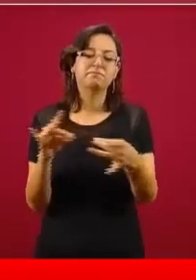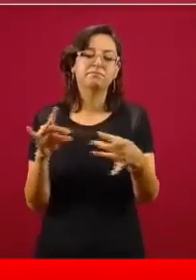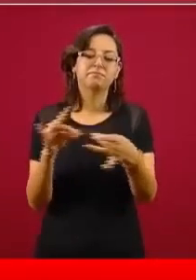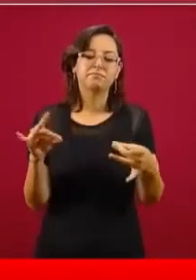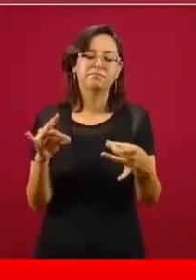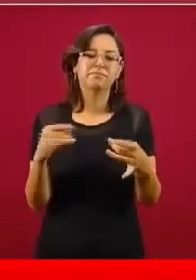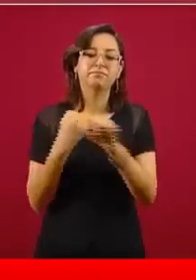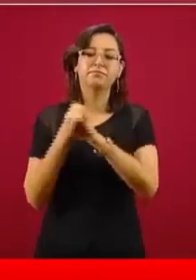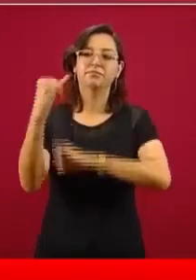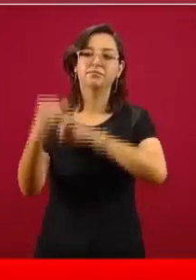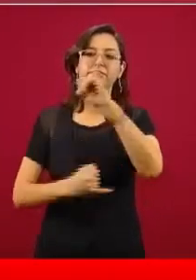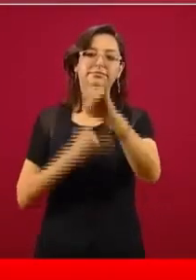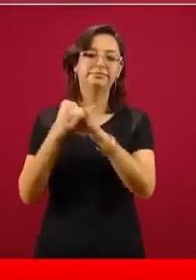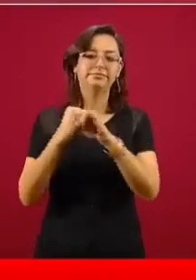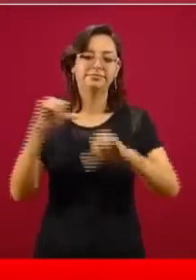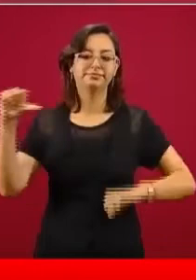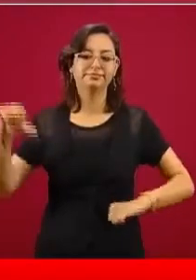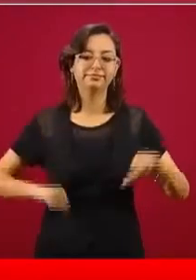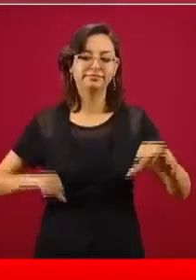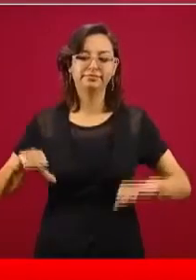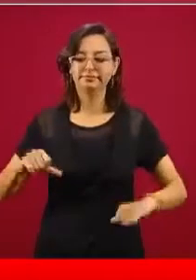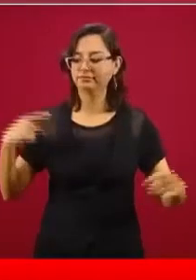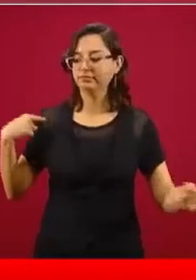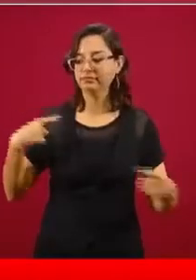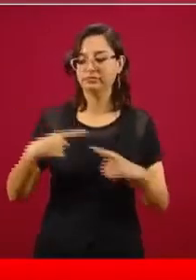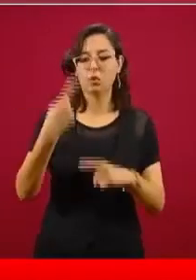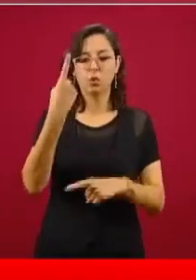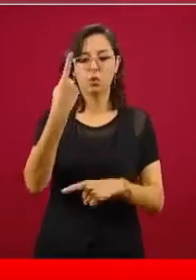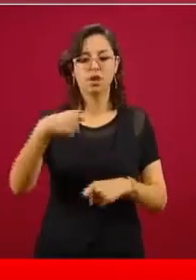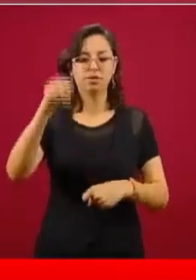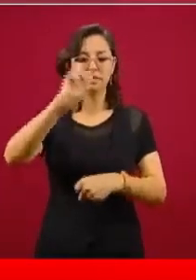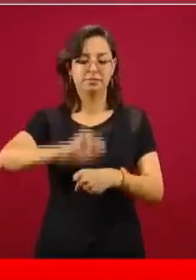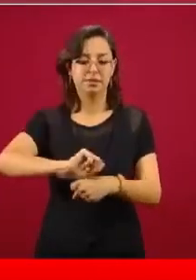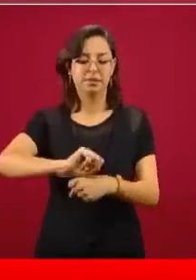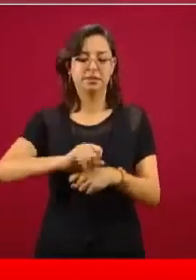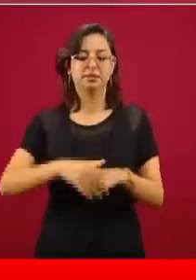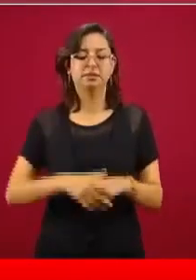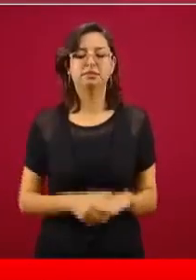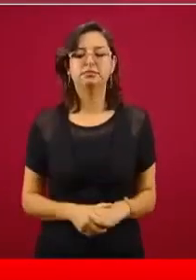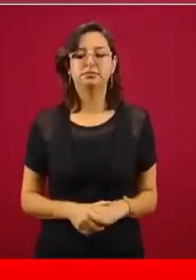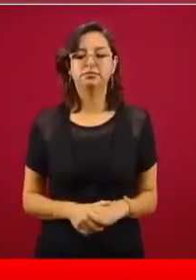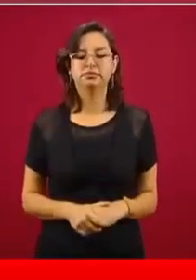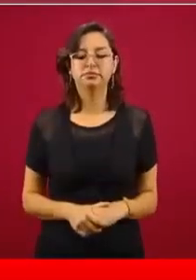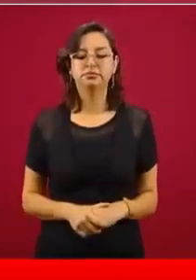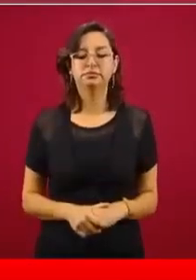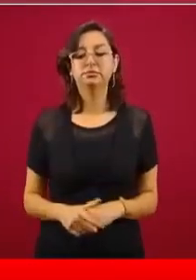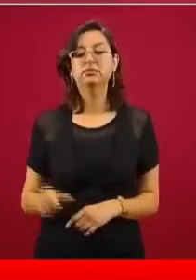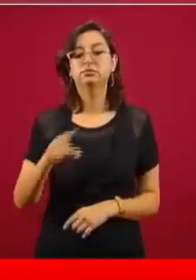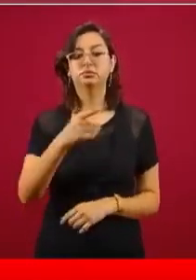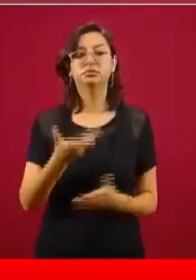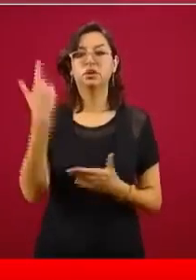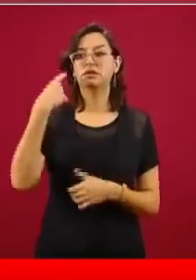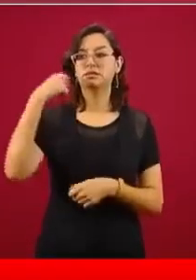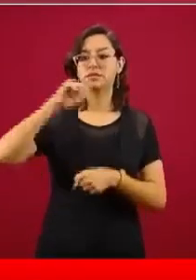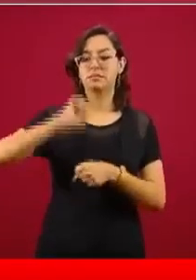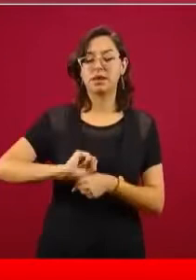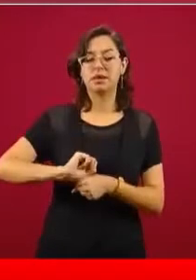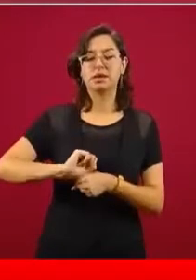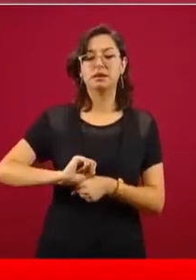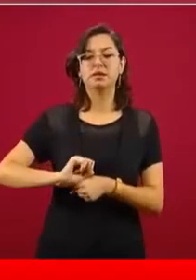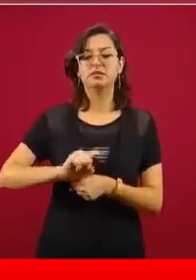actividades internacionales de esta última semana. En primer lugar, algo que ustedes me habían preguntado la semana pasada, donaciones